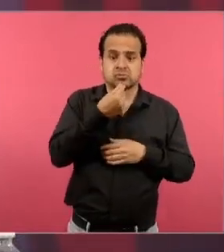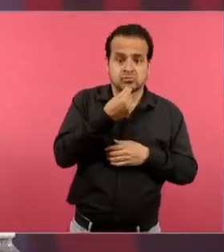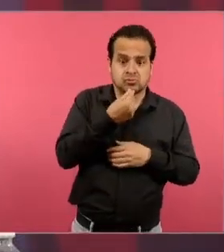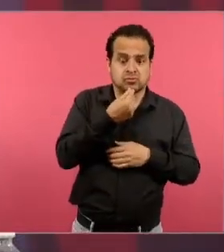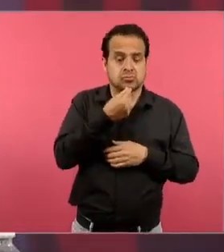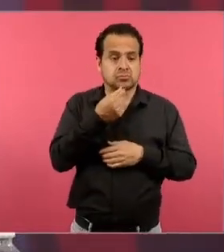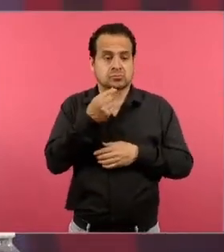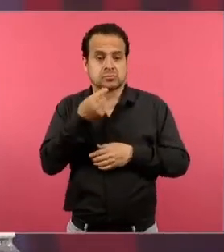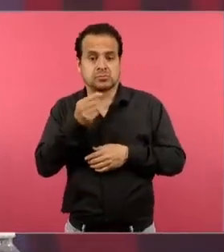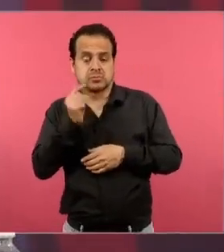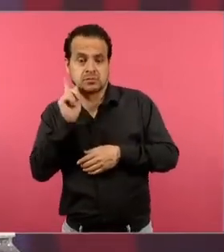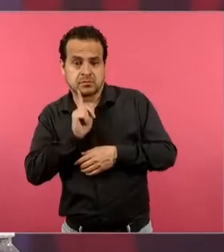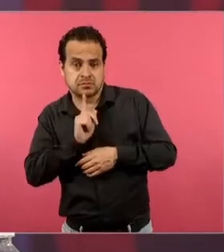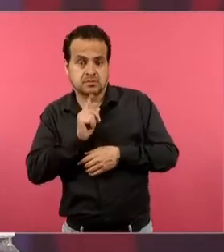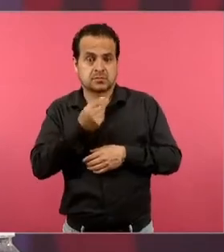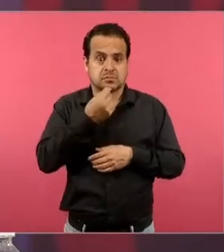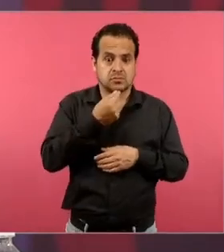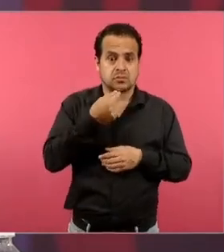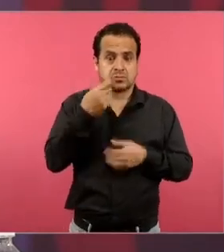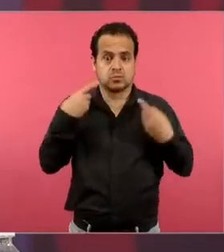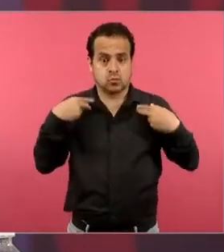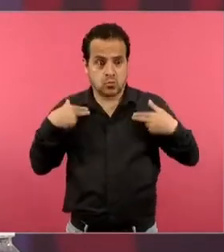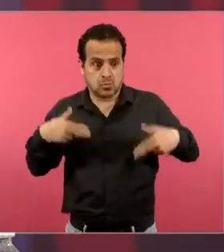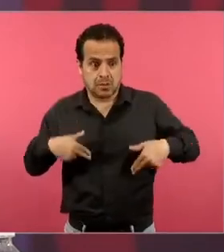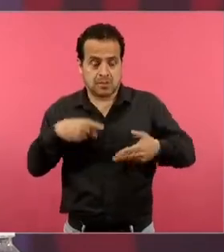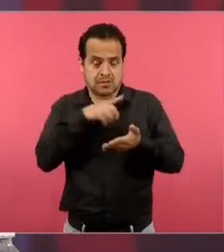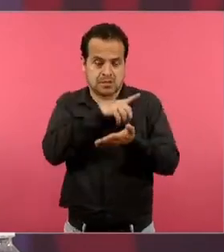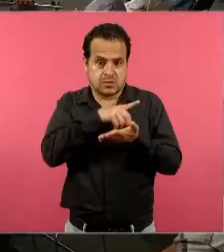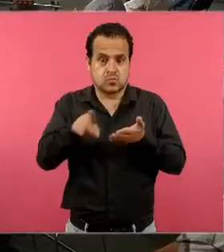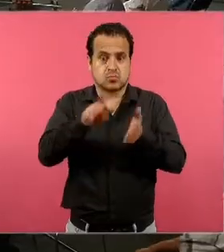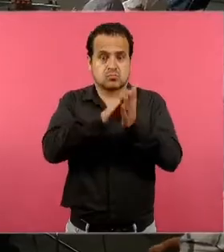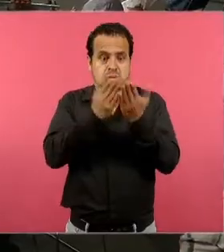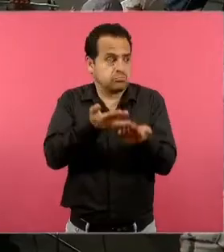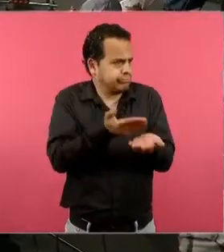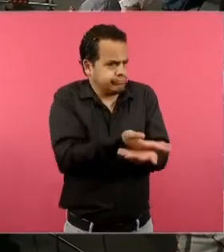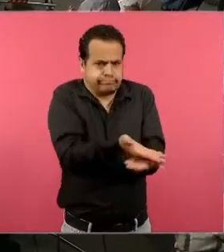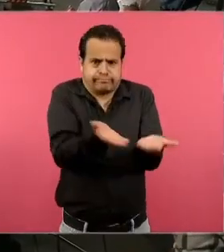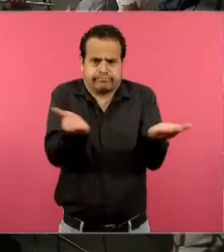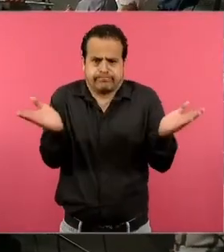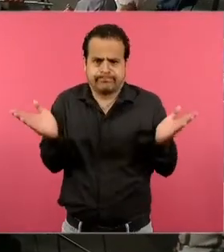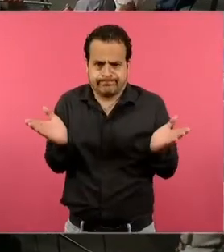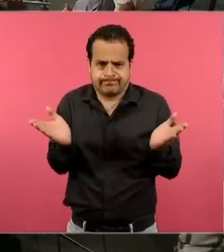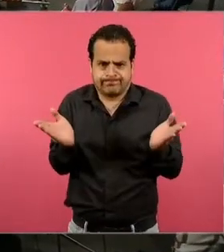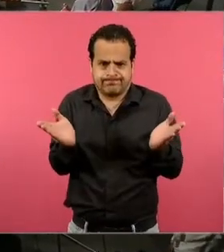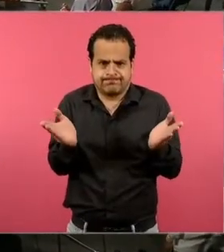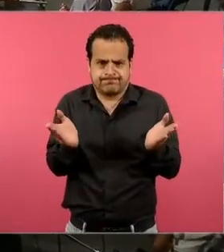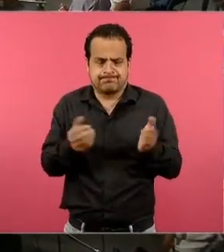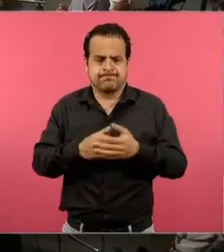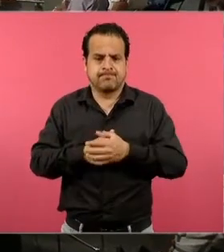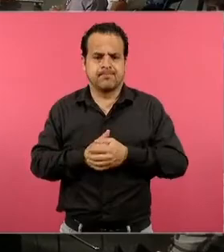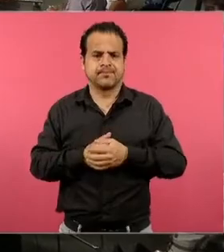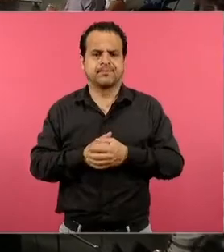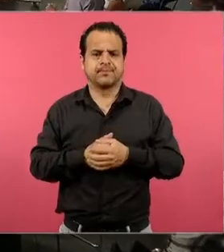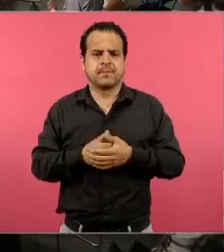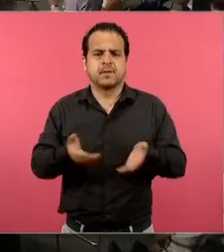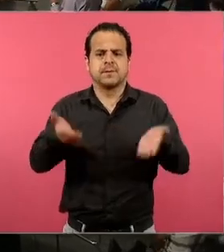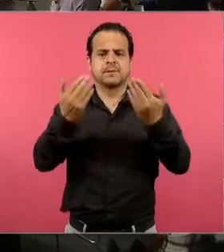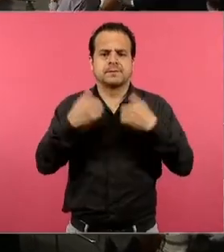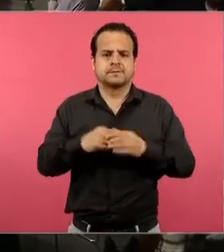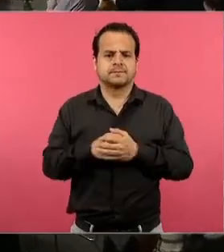adolescentes tener acceso a sus libros de texto gratuito. ¿Tiene la palabra Rodrigo Álvarez?